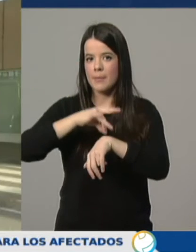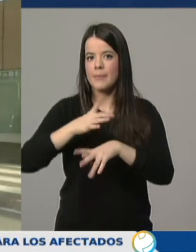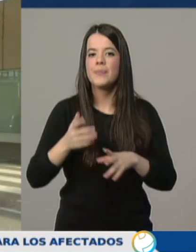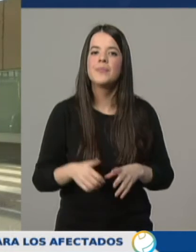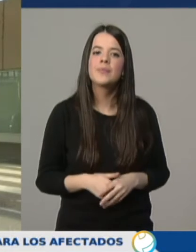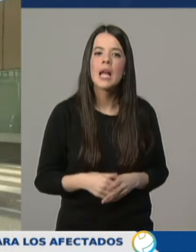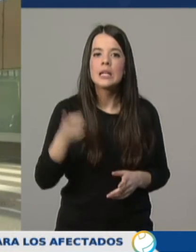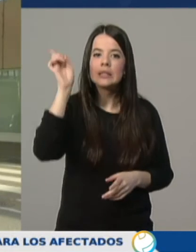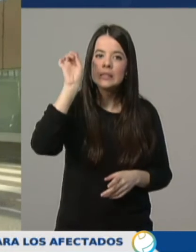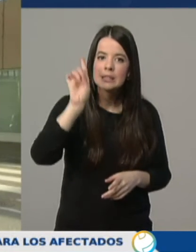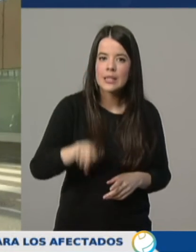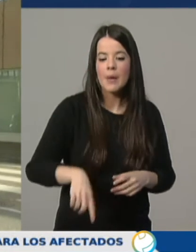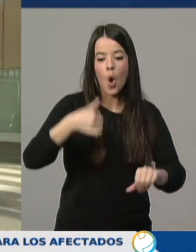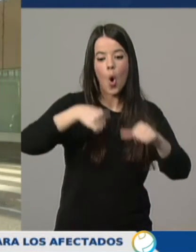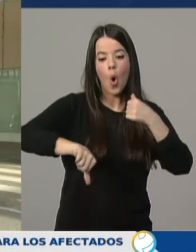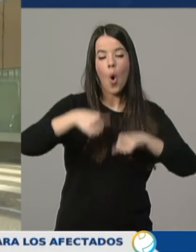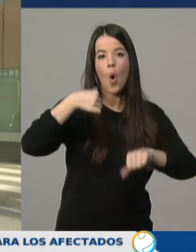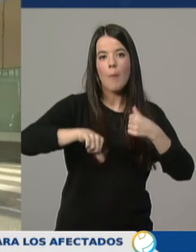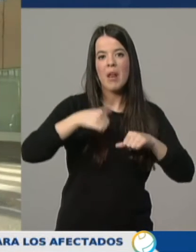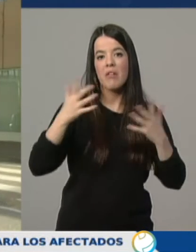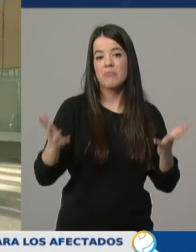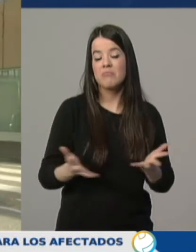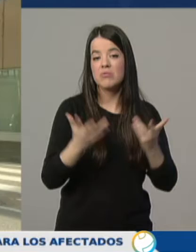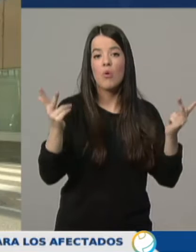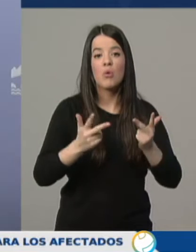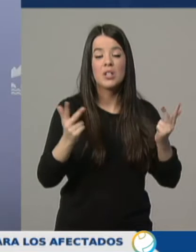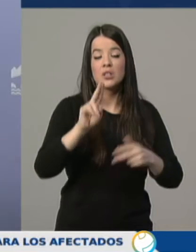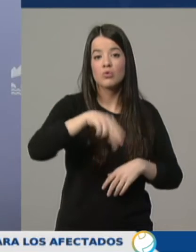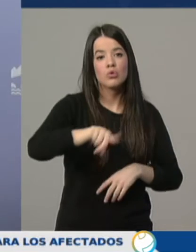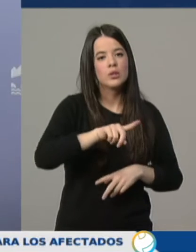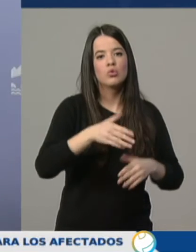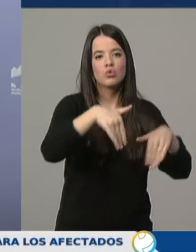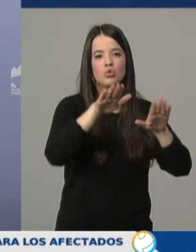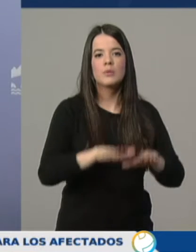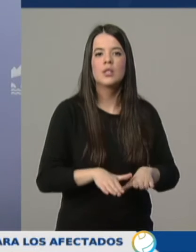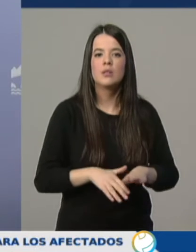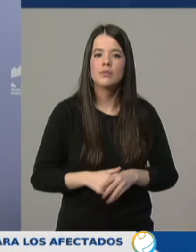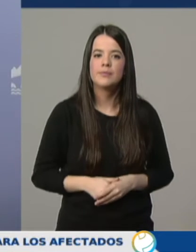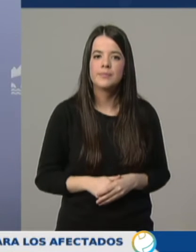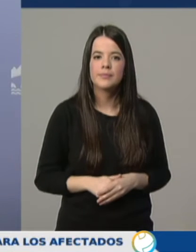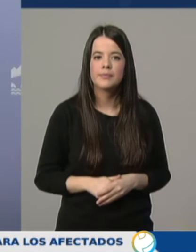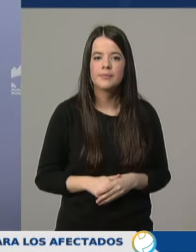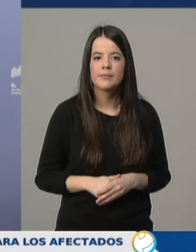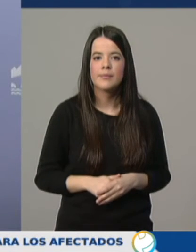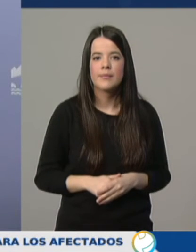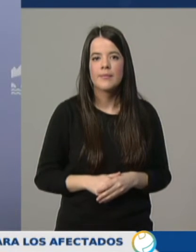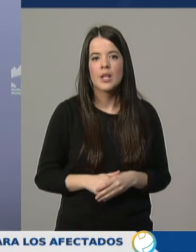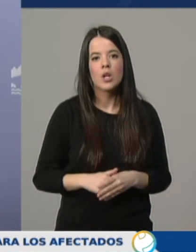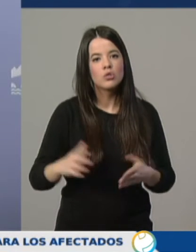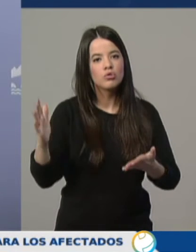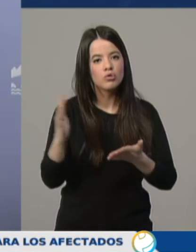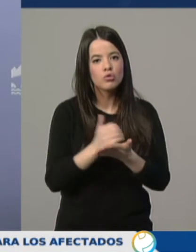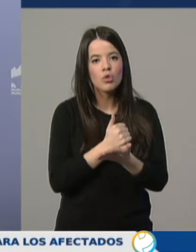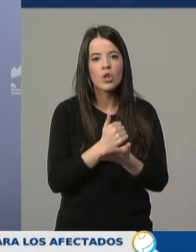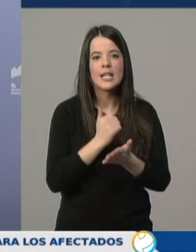suspenden las intervenciones quirúrgicas que no sean urgentes. Se realizarán todas las intervenciones que sean